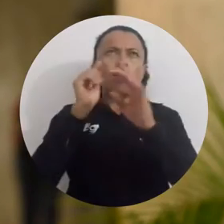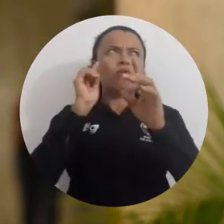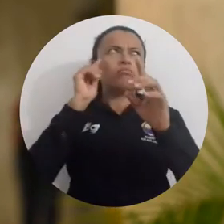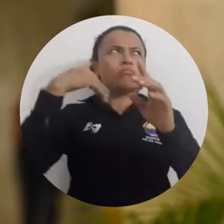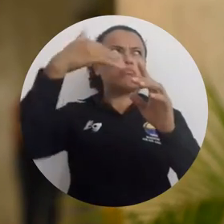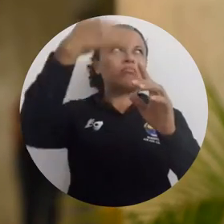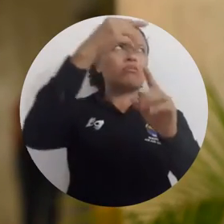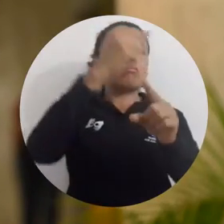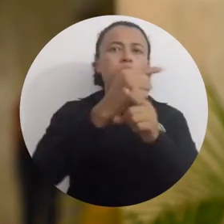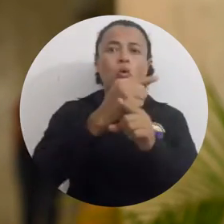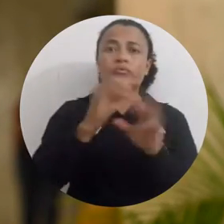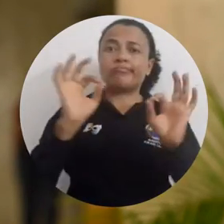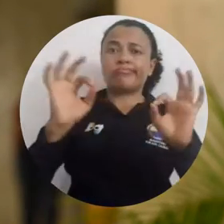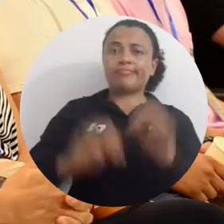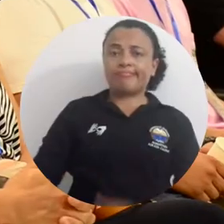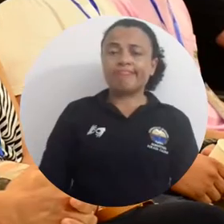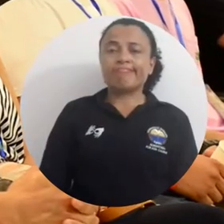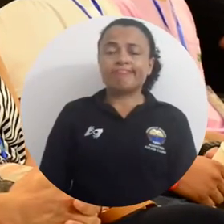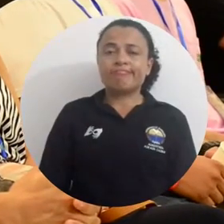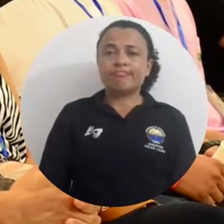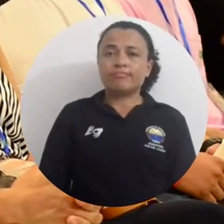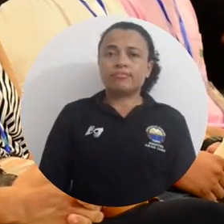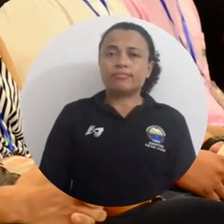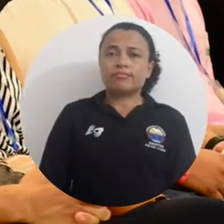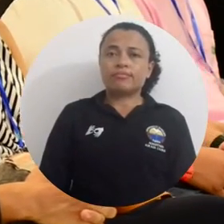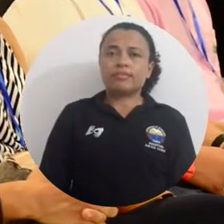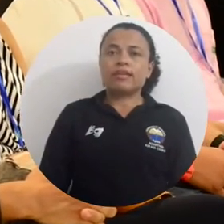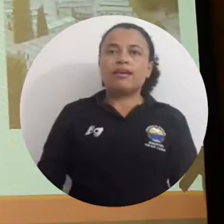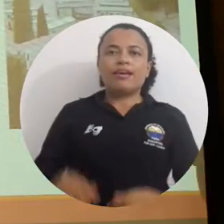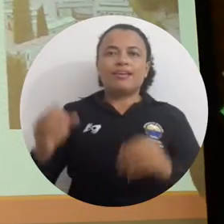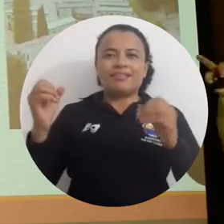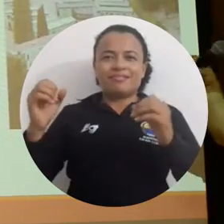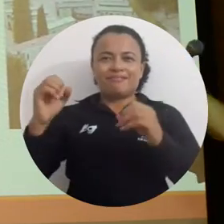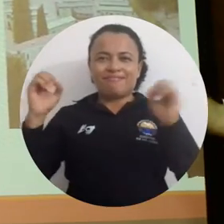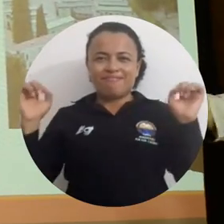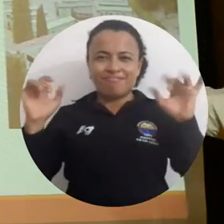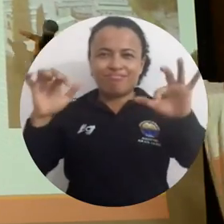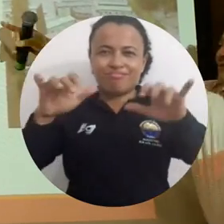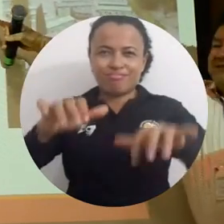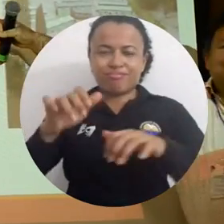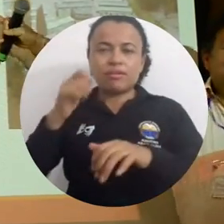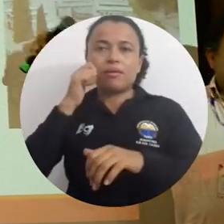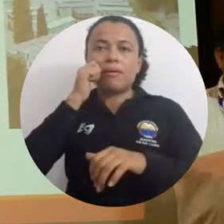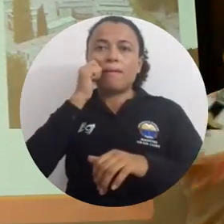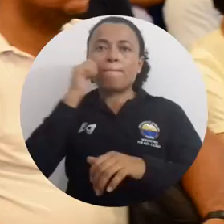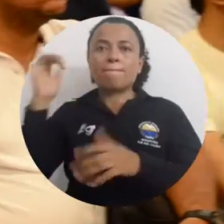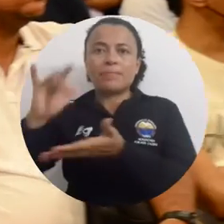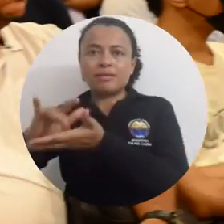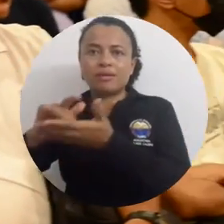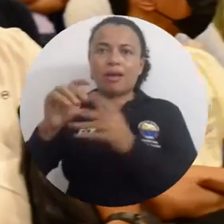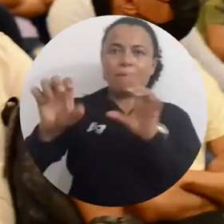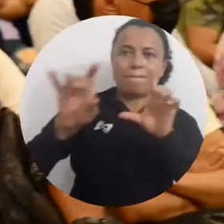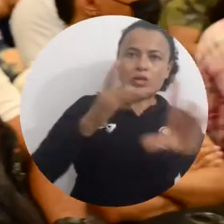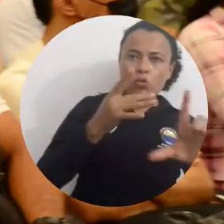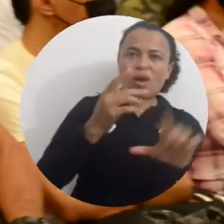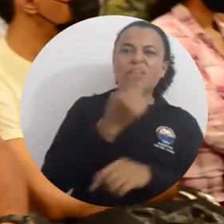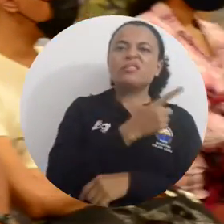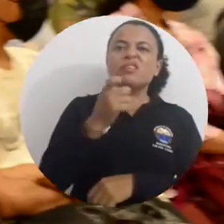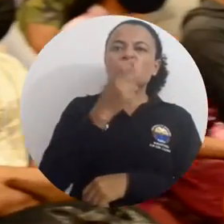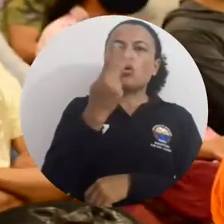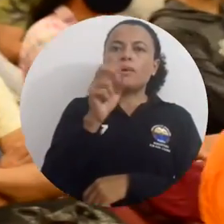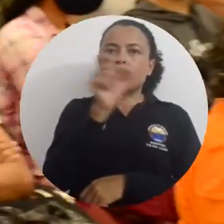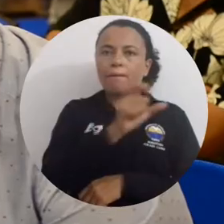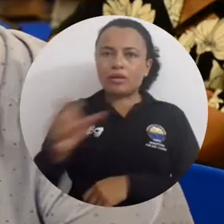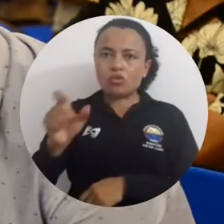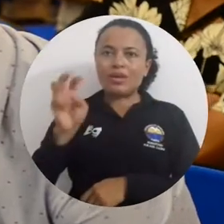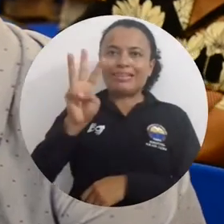Se puede tener una proyección y un análisis de los datos eficientemente. El evento, desarrollado de forma híbrida, reunió a más de 120